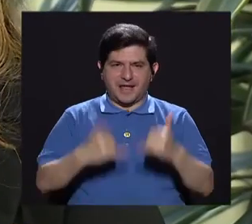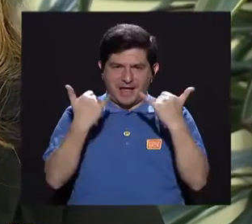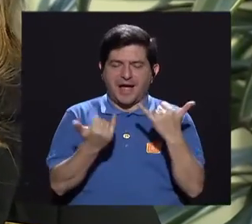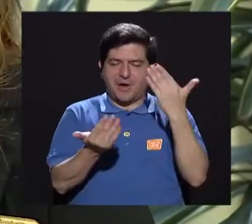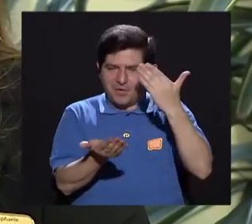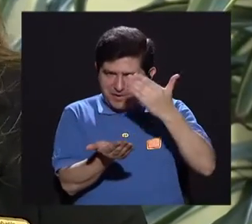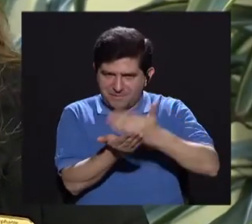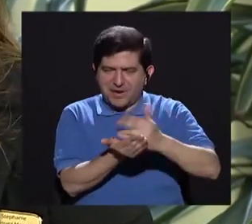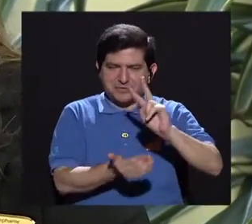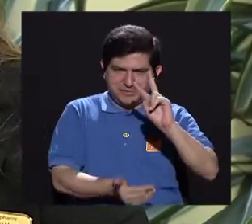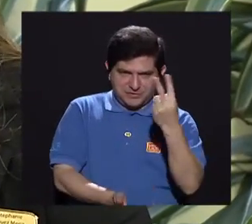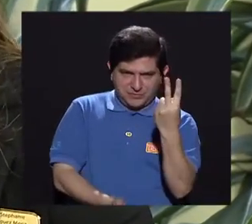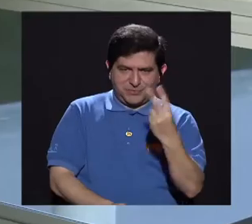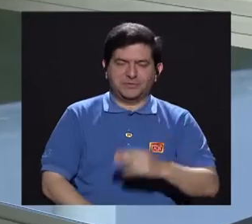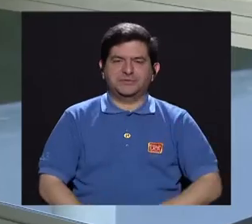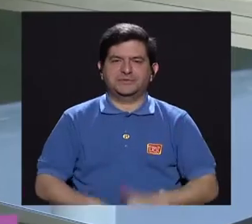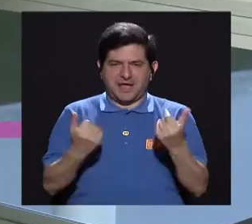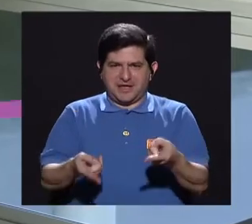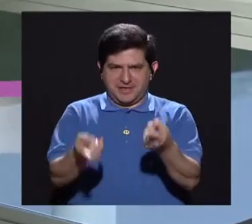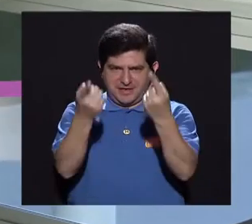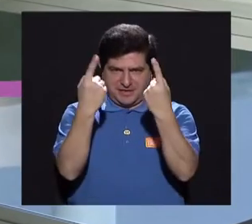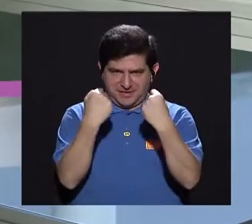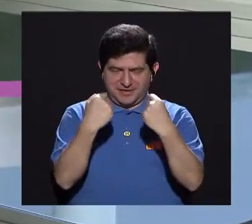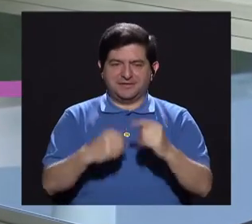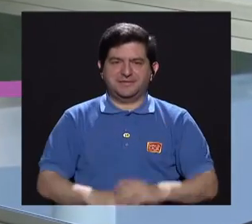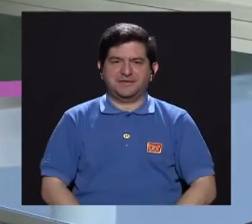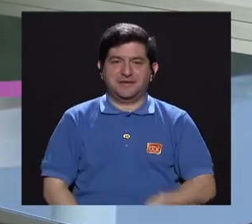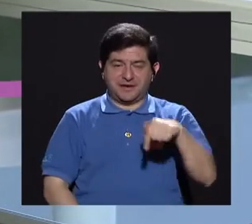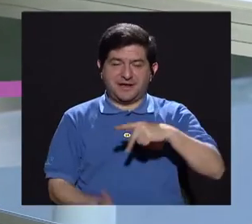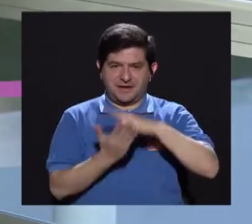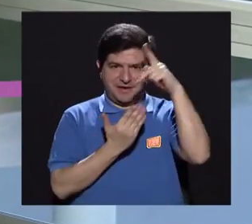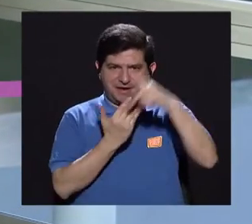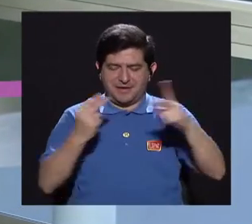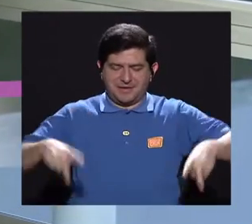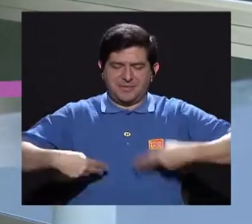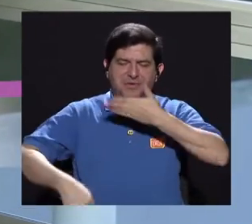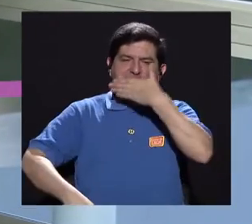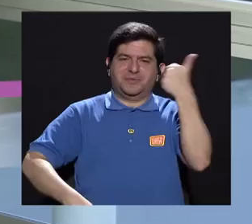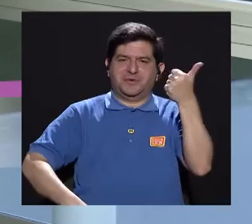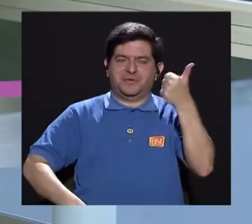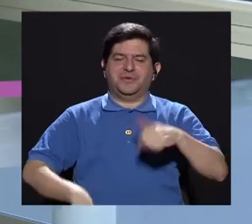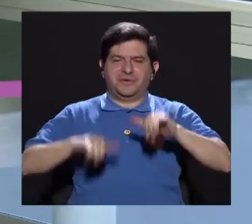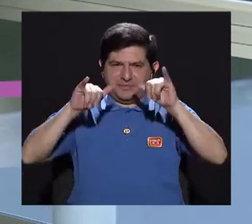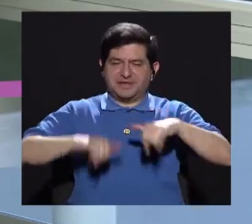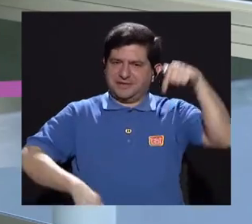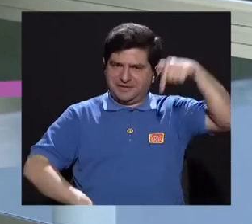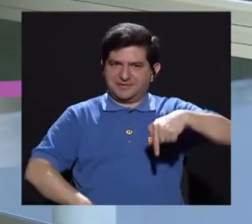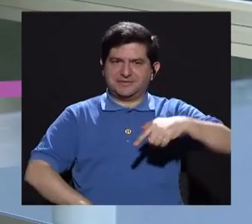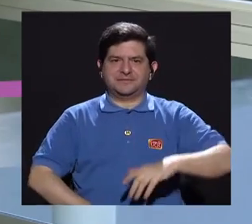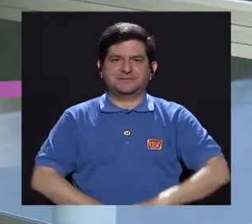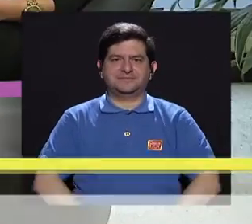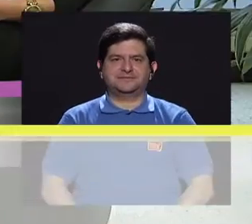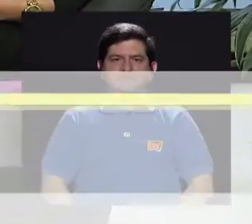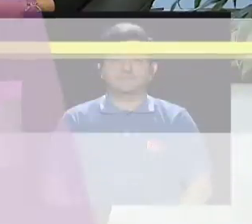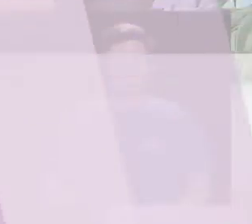hacer otra, una segunda pausa y ya regresamos a la revista Vivir Mejor. Quédese con nosotros.